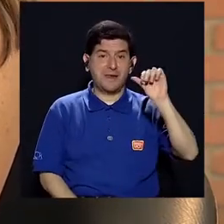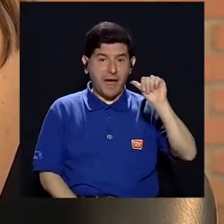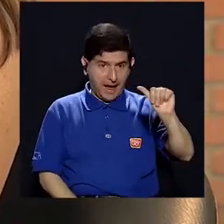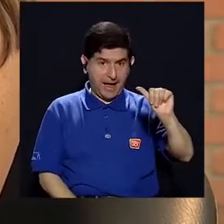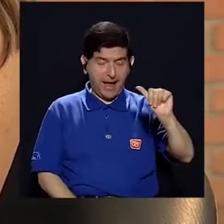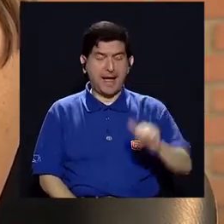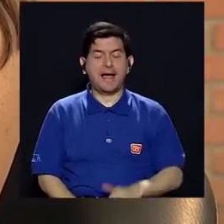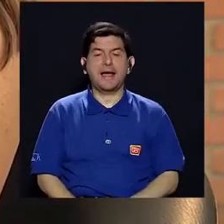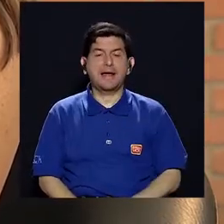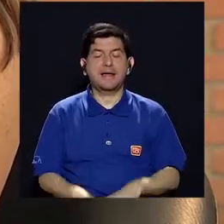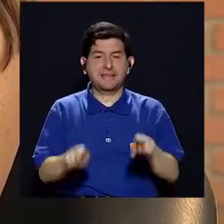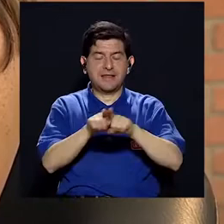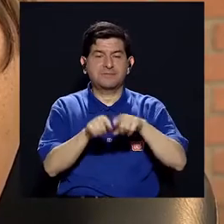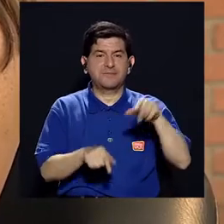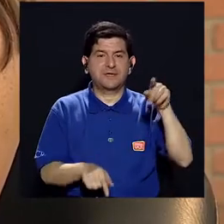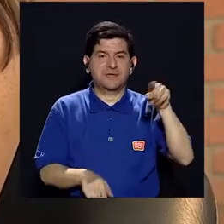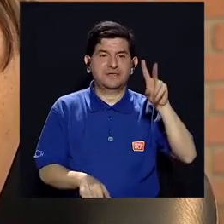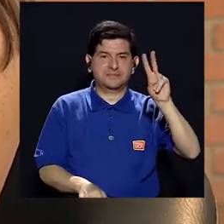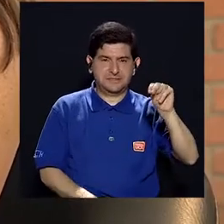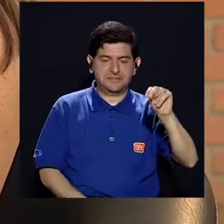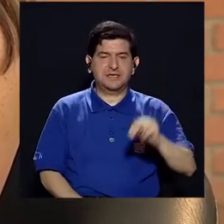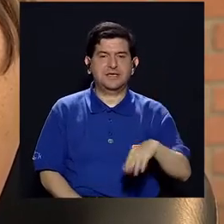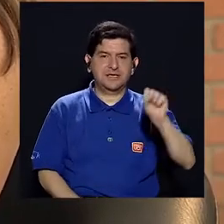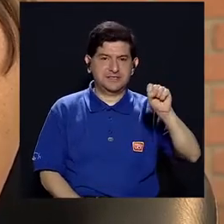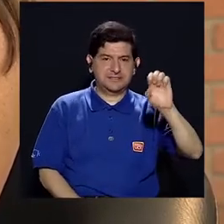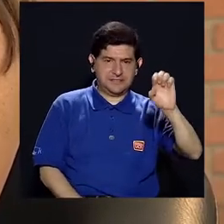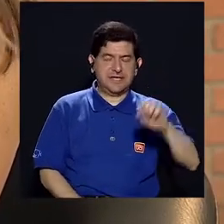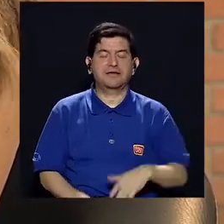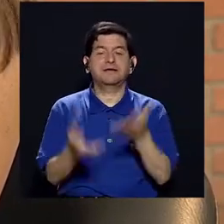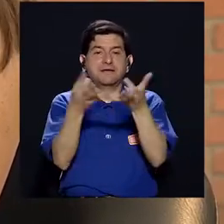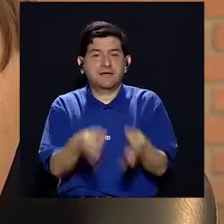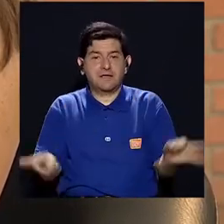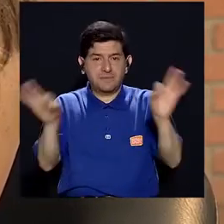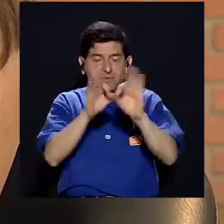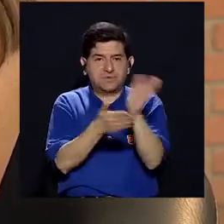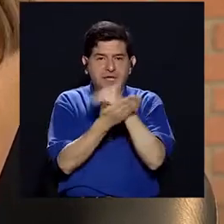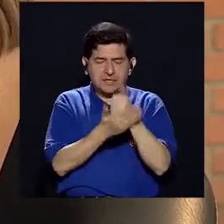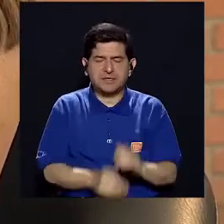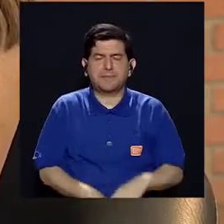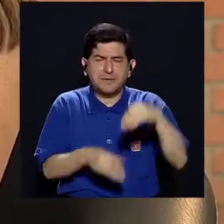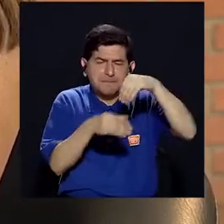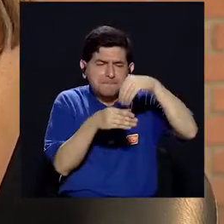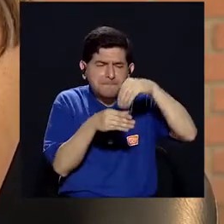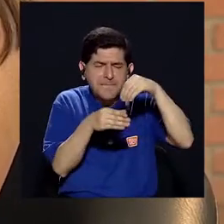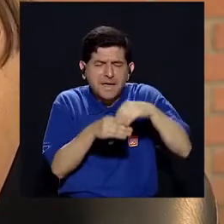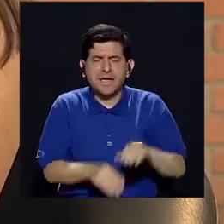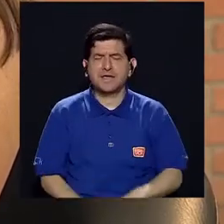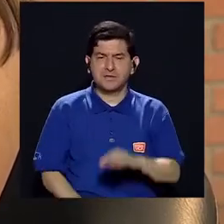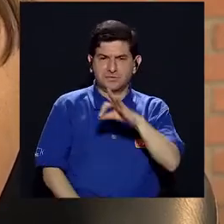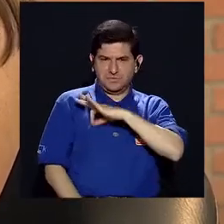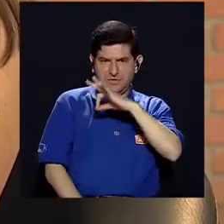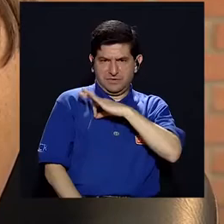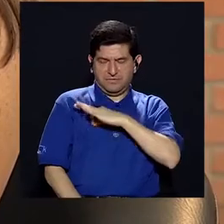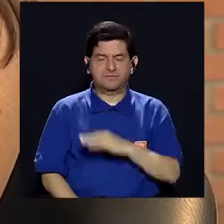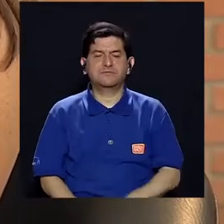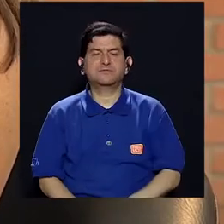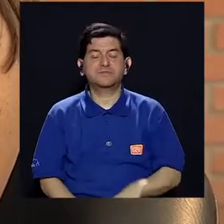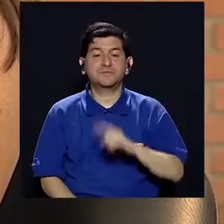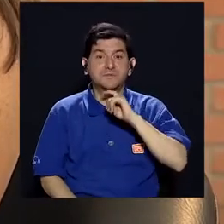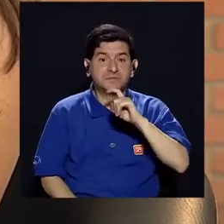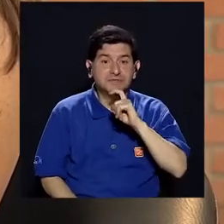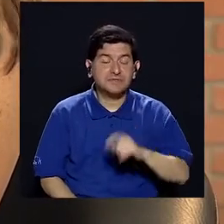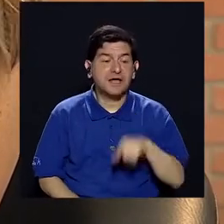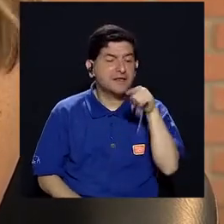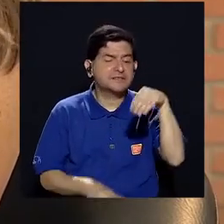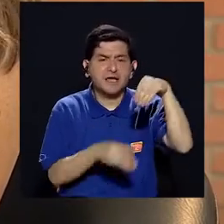A, zinc, selenio y zinc. Entonces, también es importante en la parte de micronutrientes, que son vitaminas y minerales,